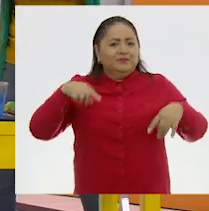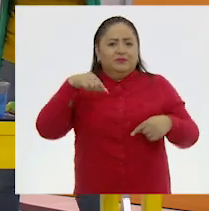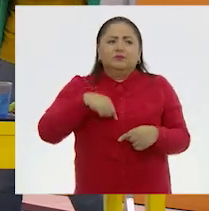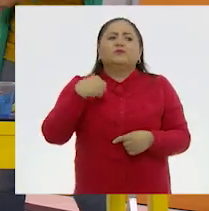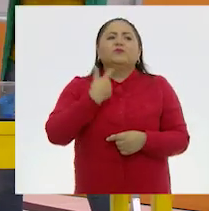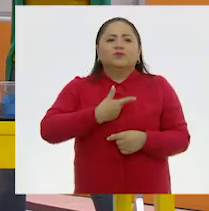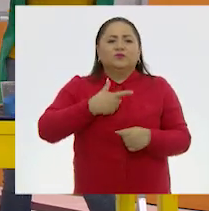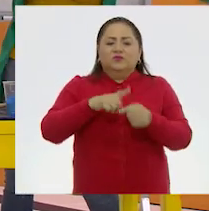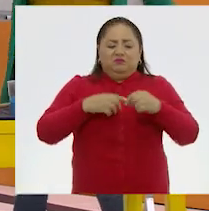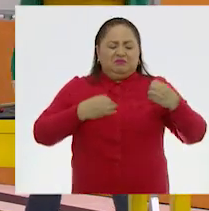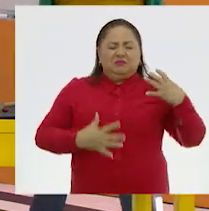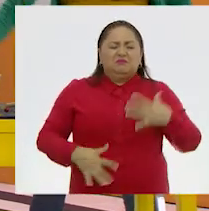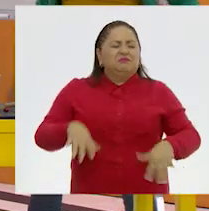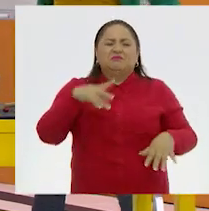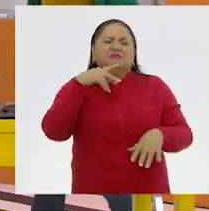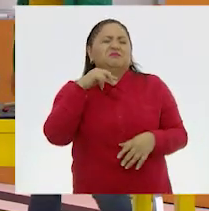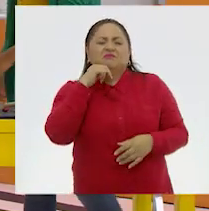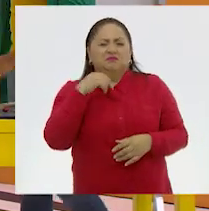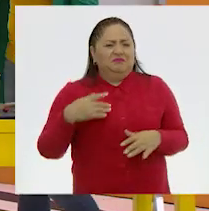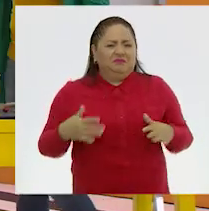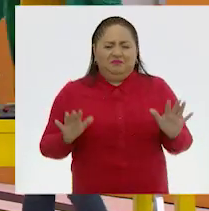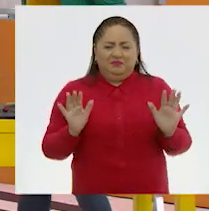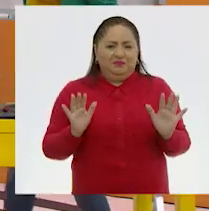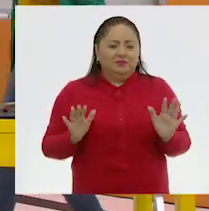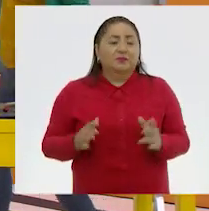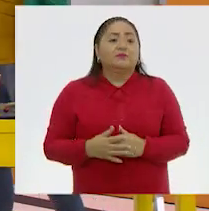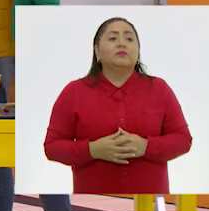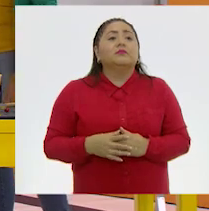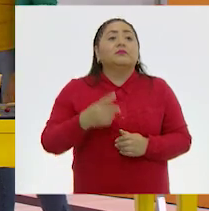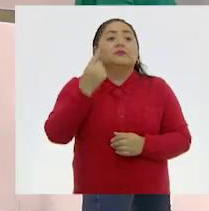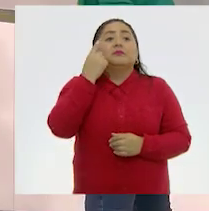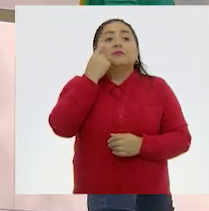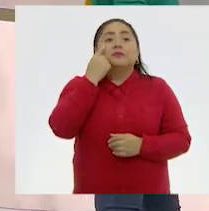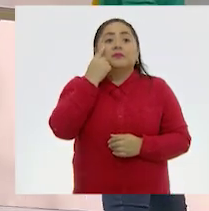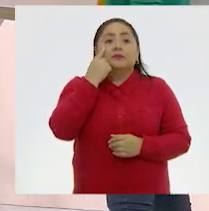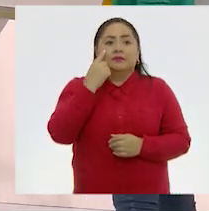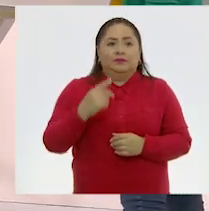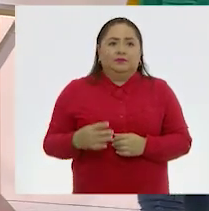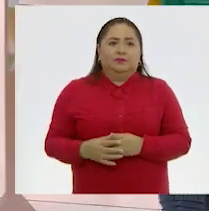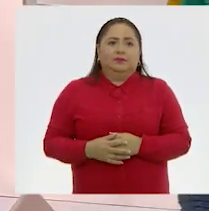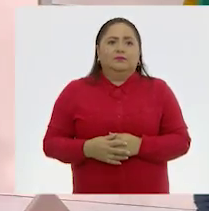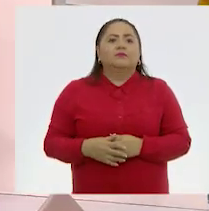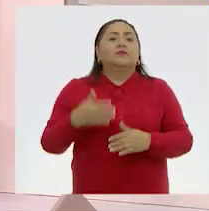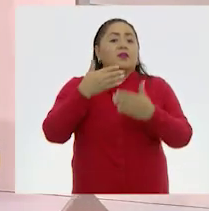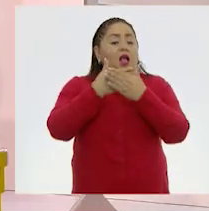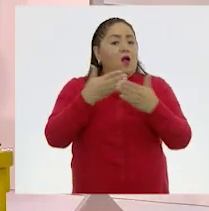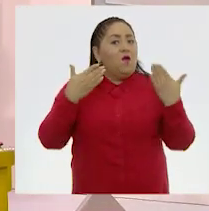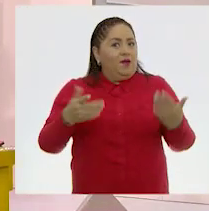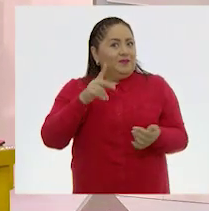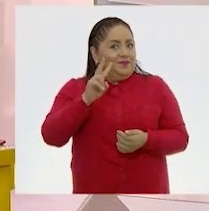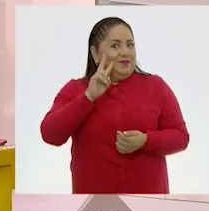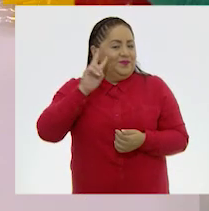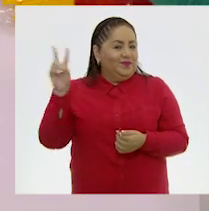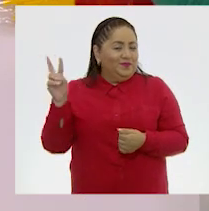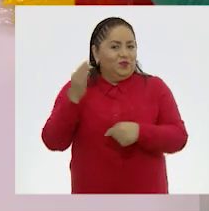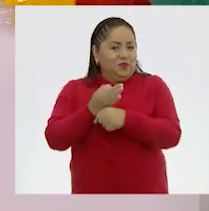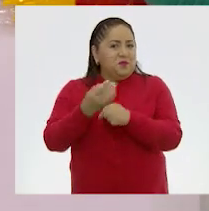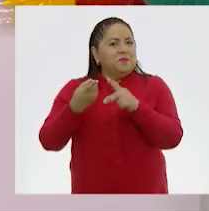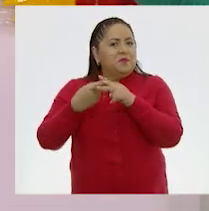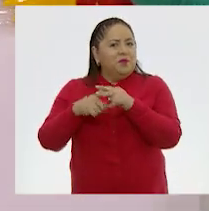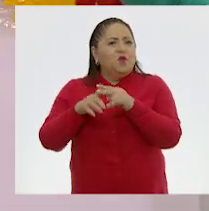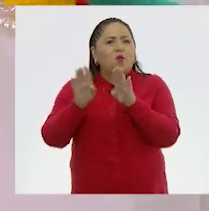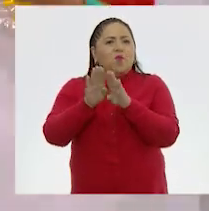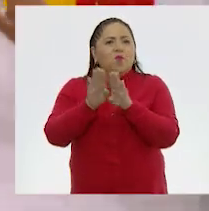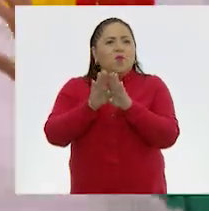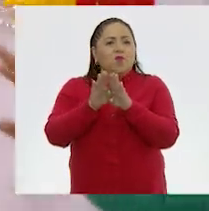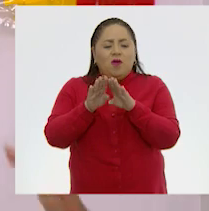color y no me importa manchar. Muy bien, Benito. Mira, maestra Estela, ¿qué te parece si comenzamos a